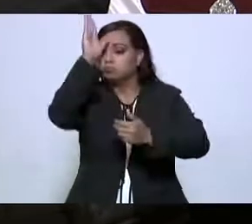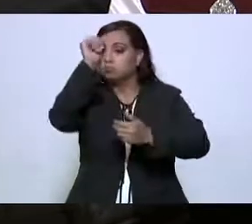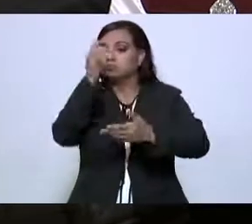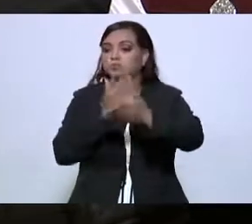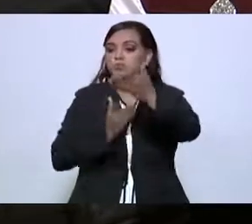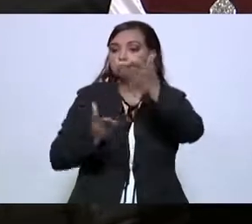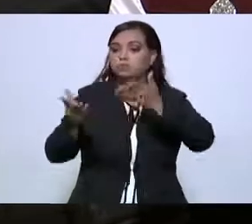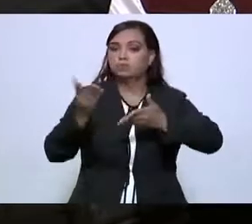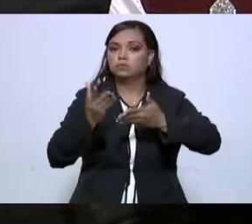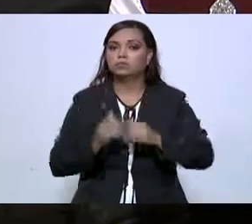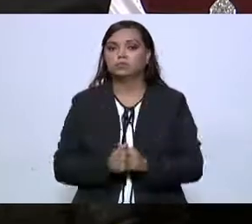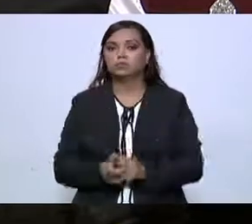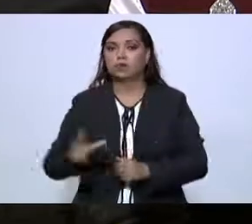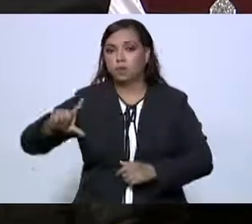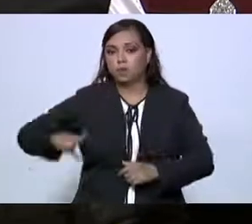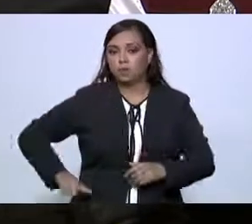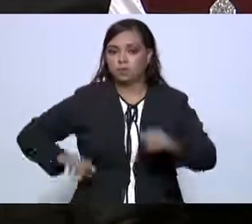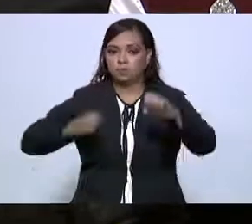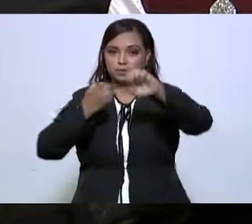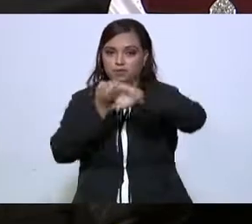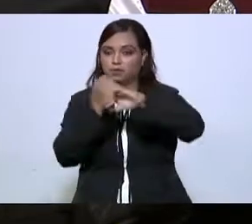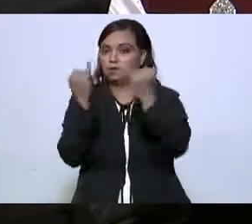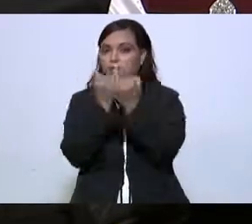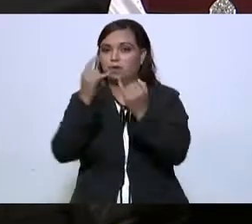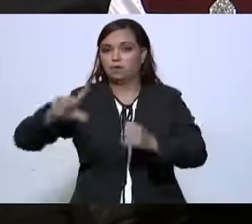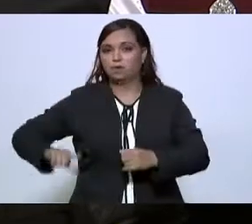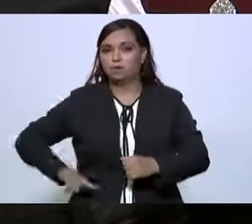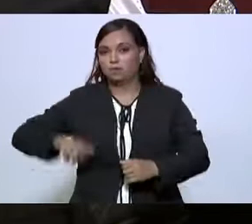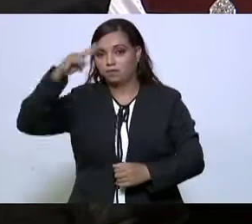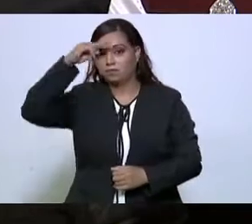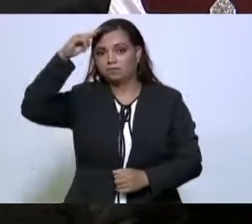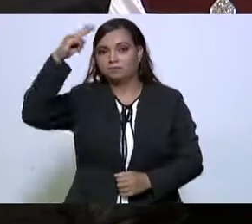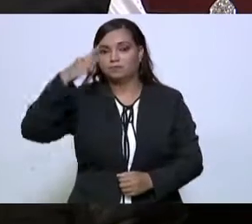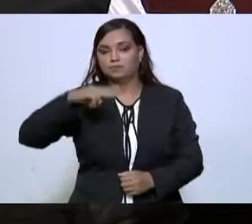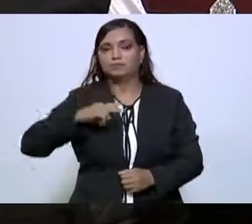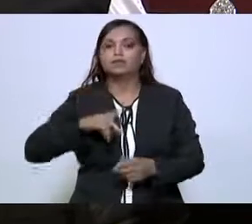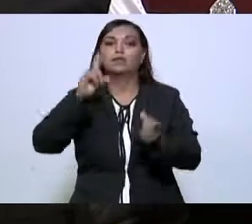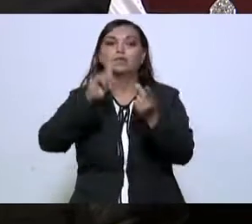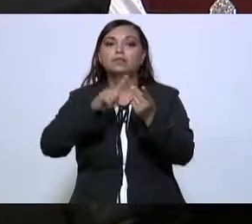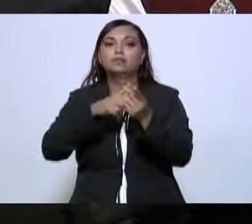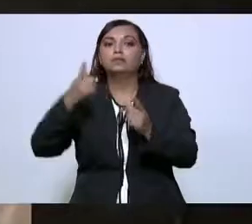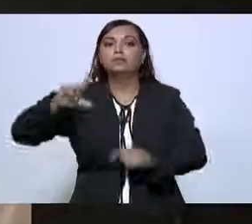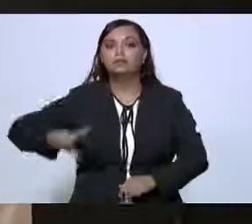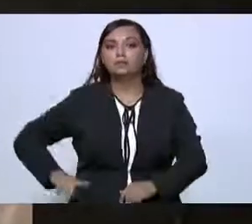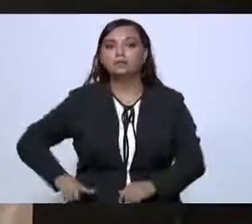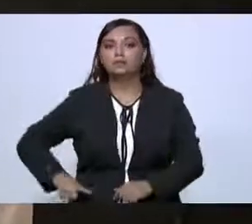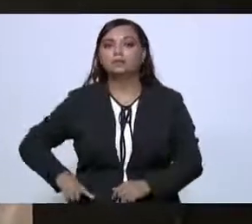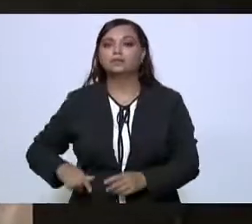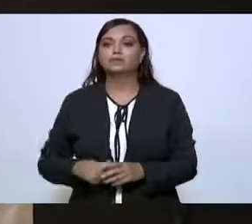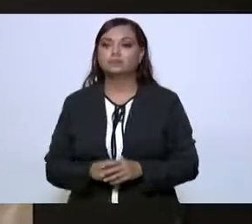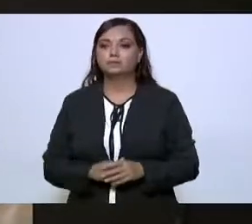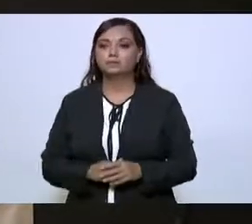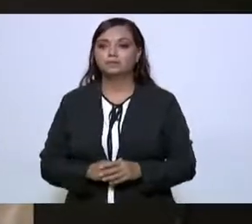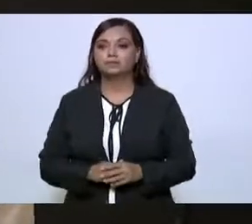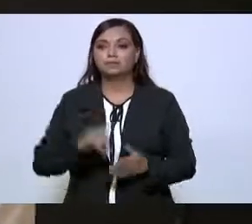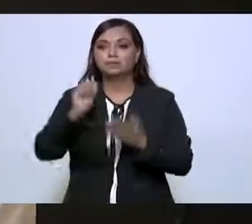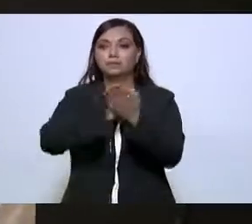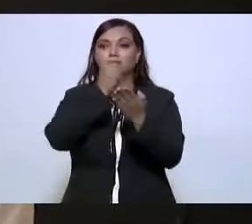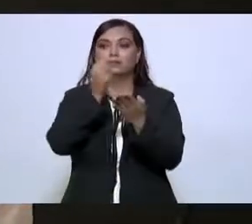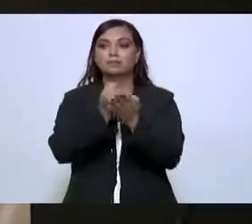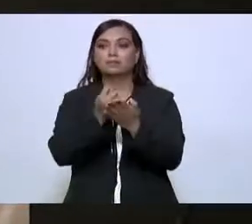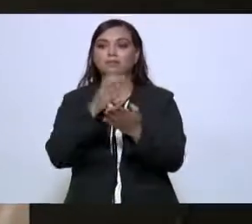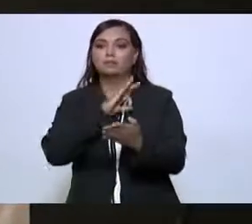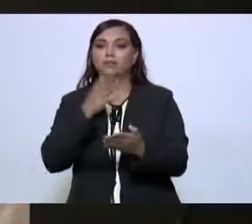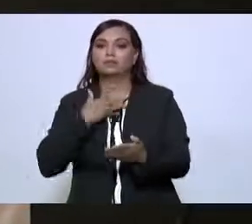colaboración entre el gobierno del Estado y el gobierno de México, en donde el gobierno de Tamaulipas